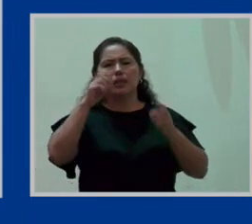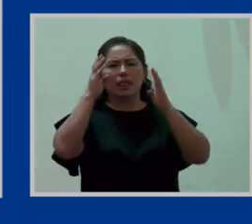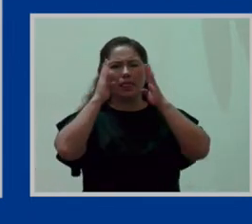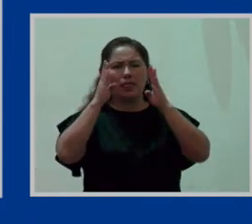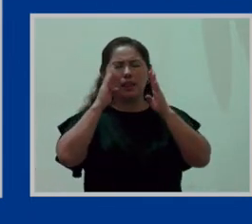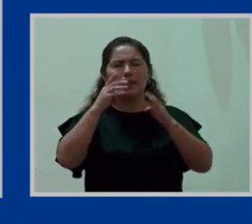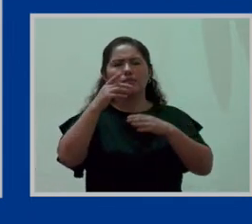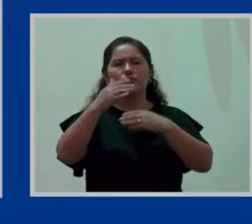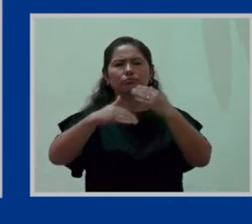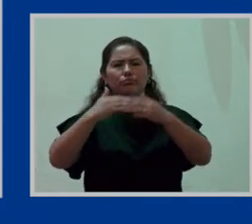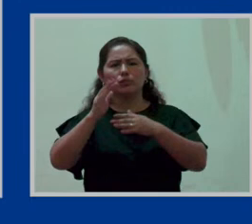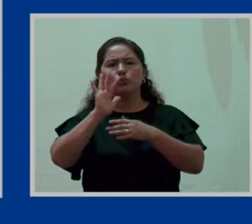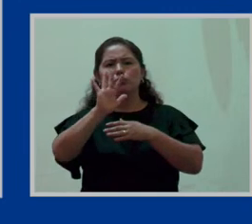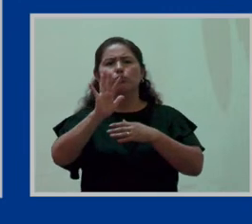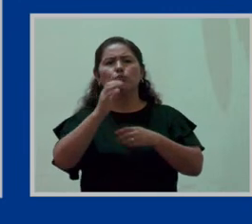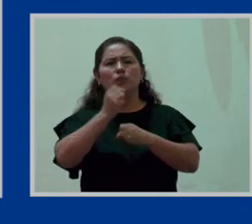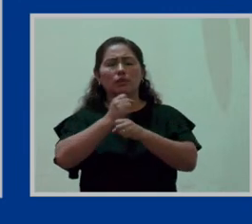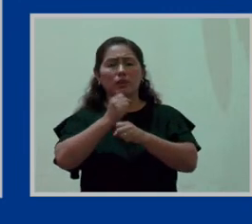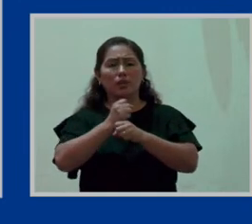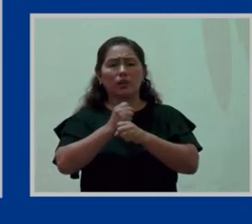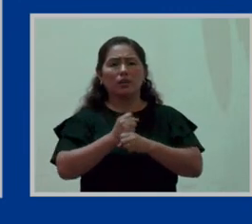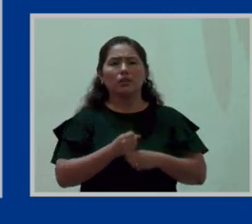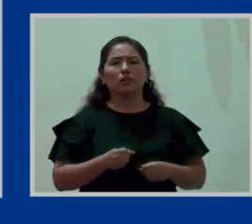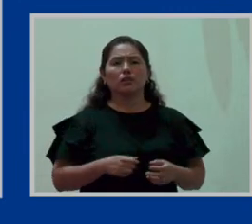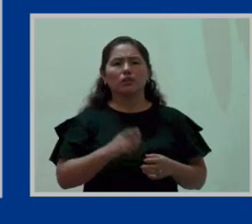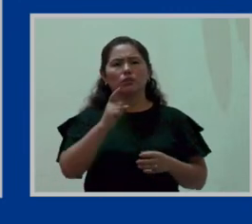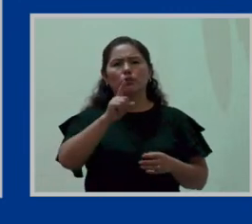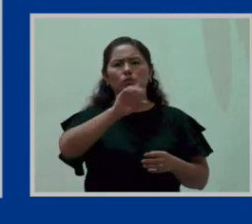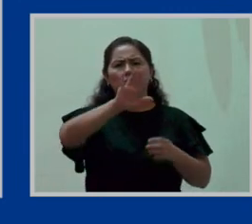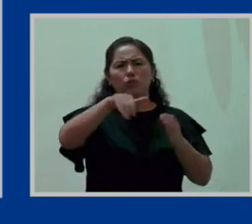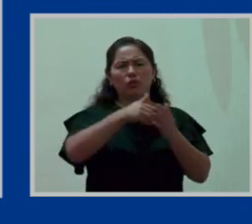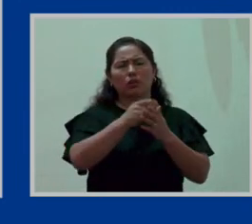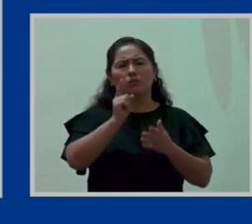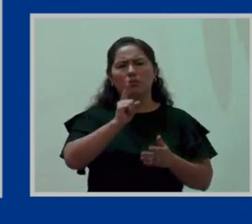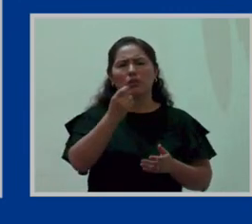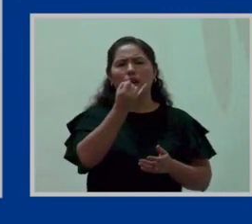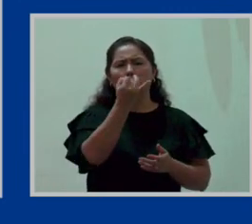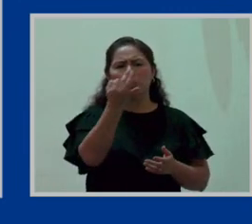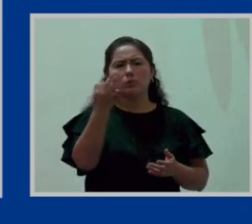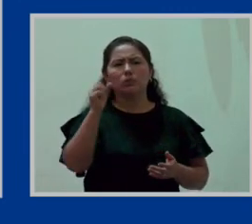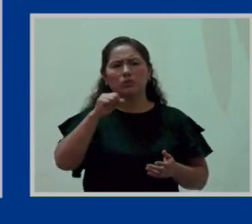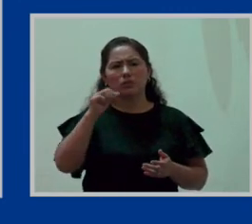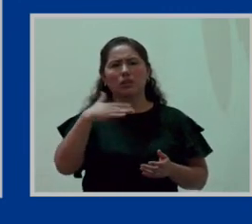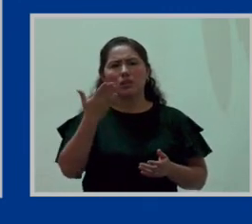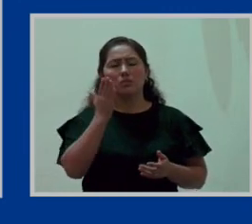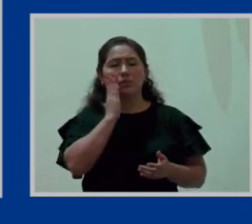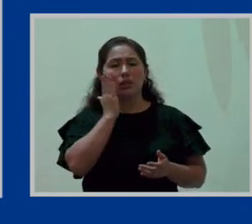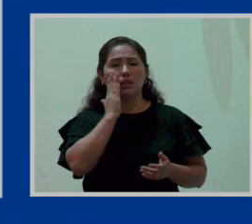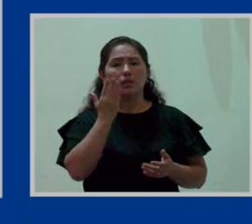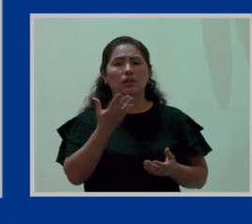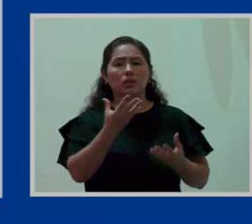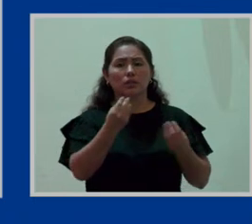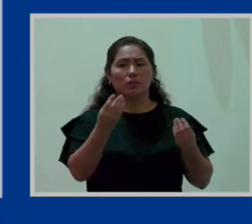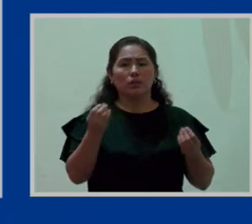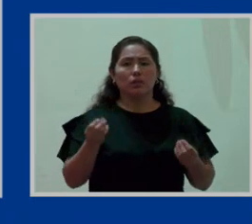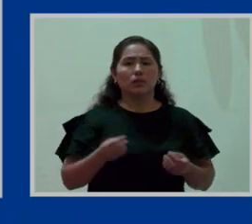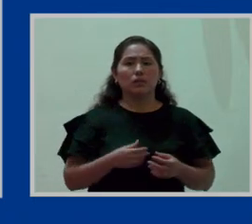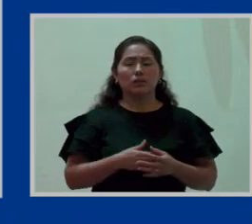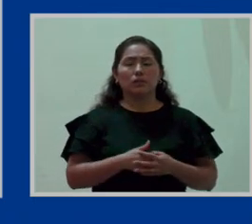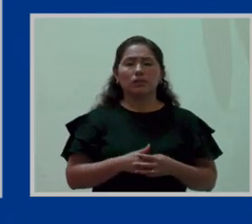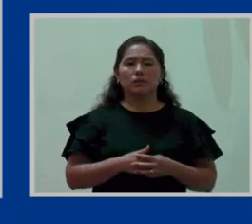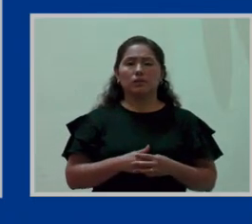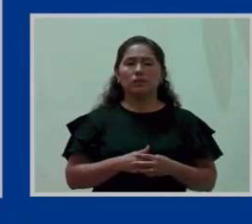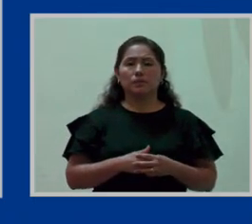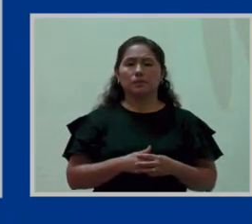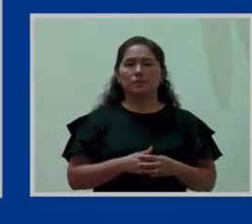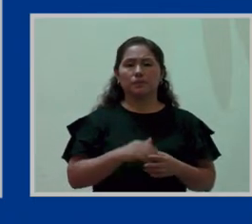digamos, a ejercer sus funciones, no todas, pero sí hay madres en las cuales la